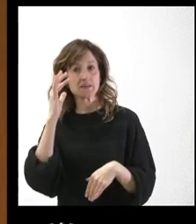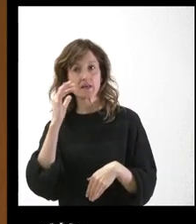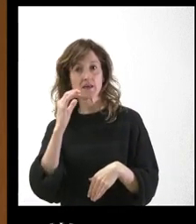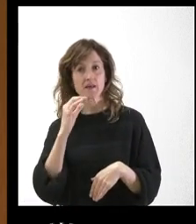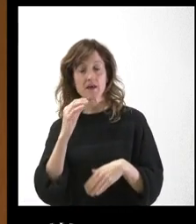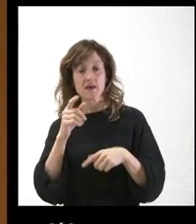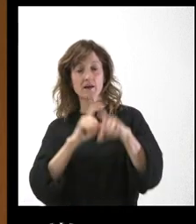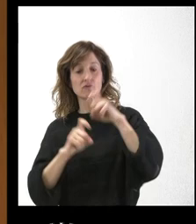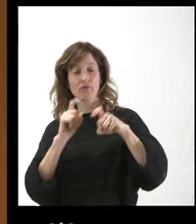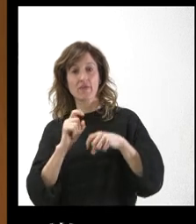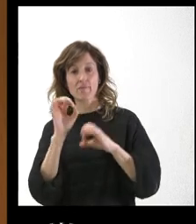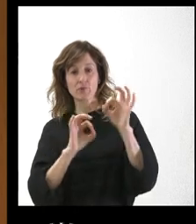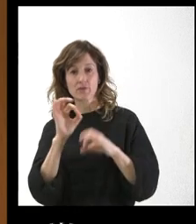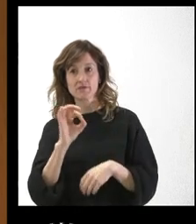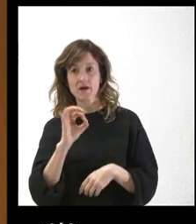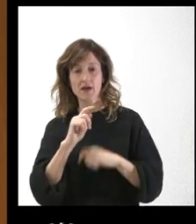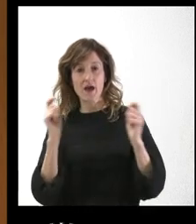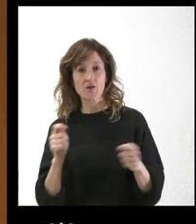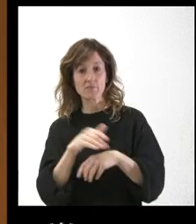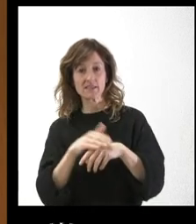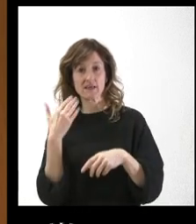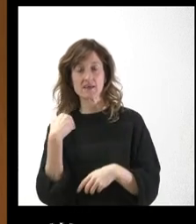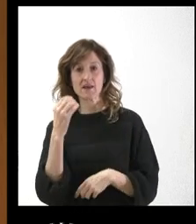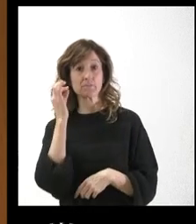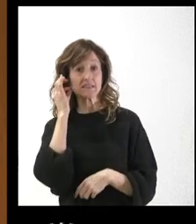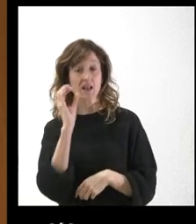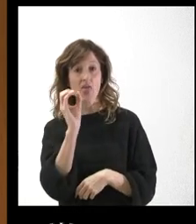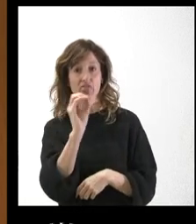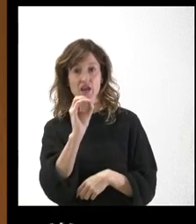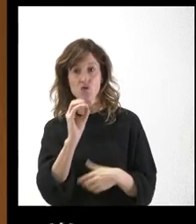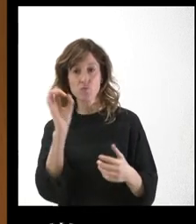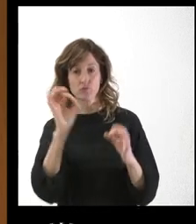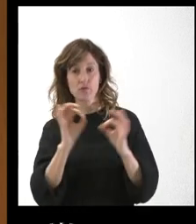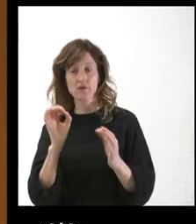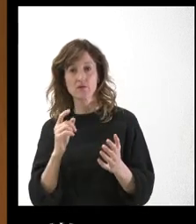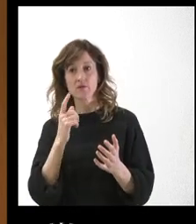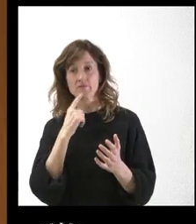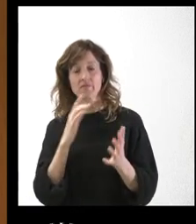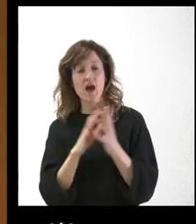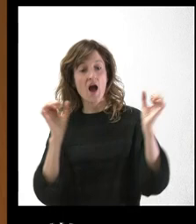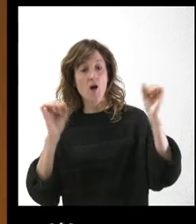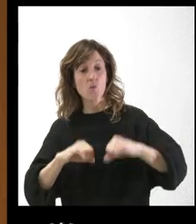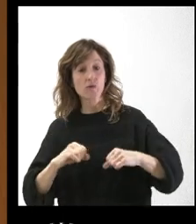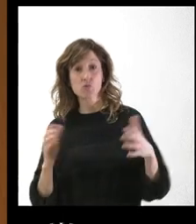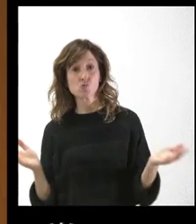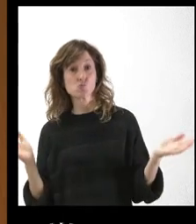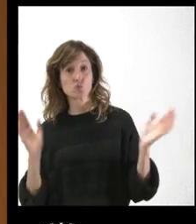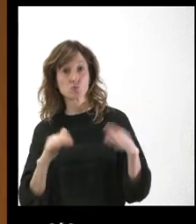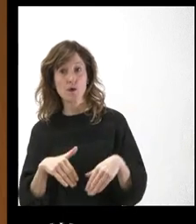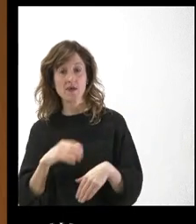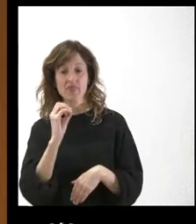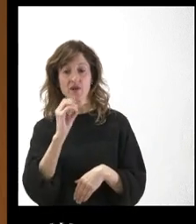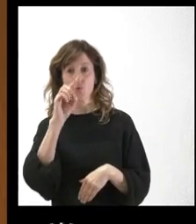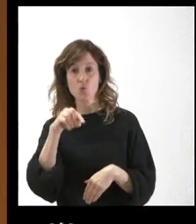0% el que ha anunciado la ministra ayer, al menos, y no hay un acuerdo que permita que coincida el 0